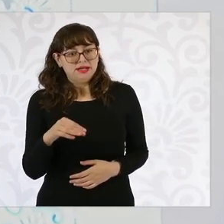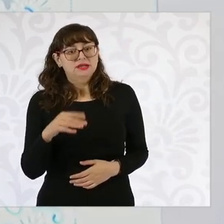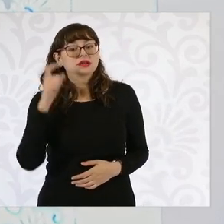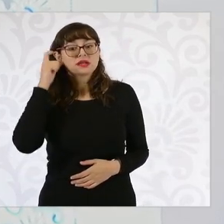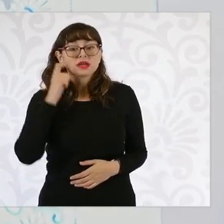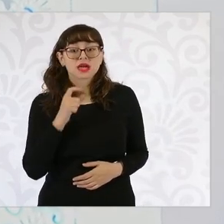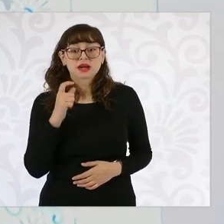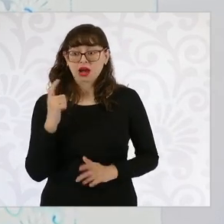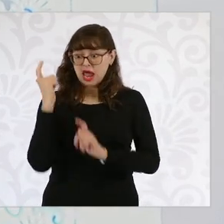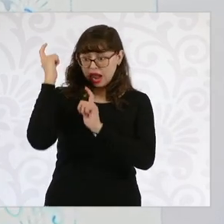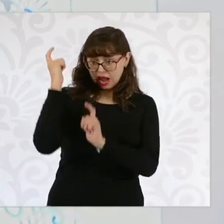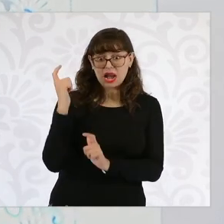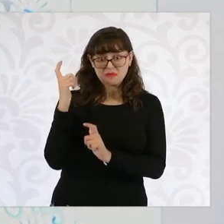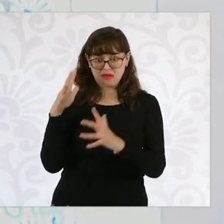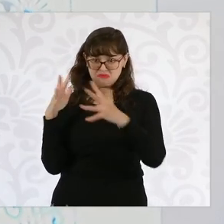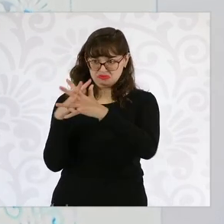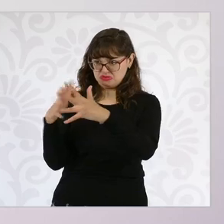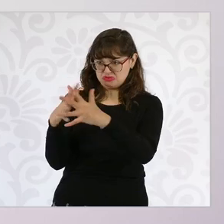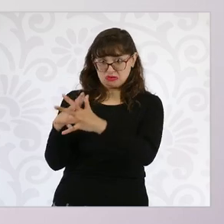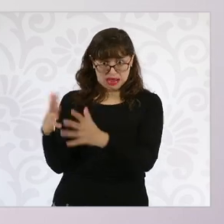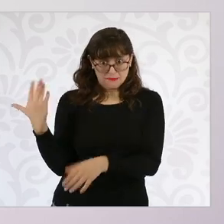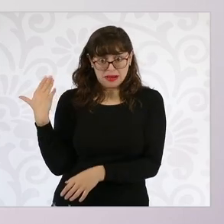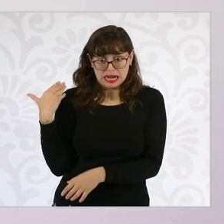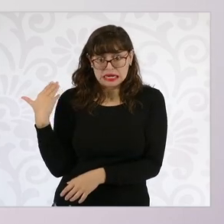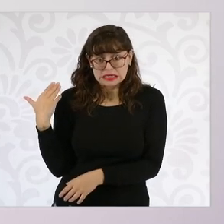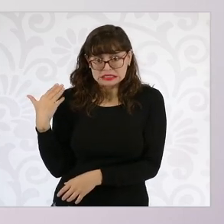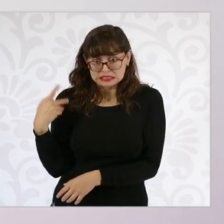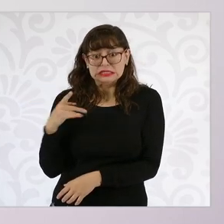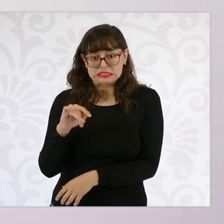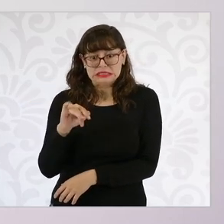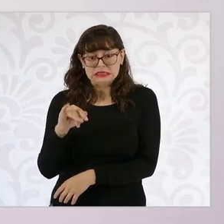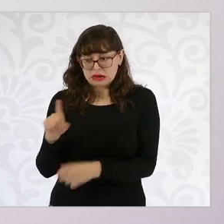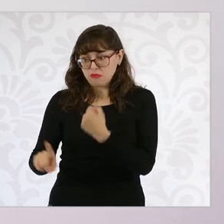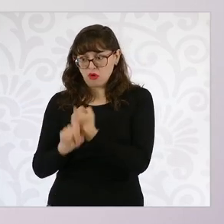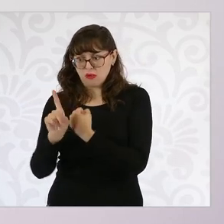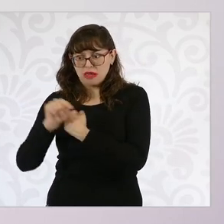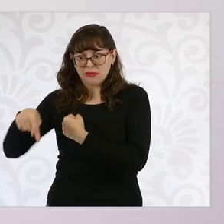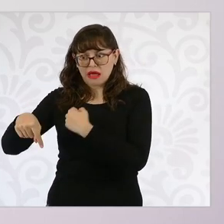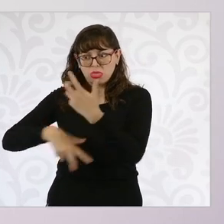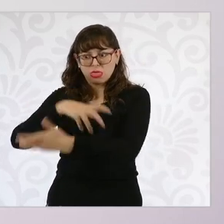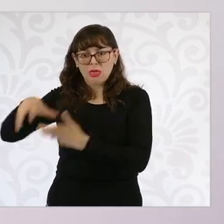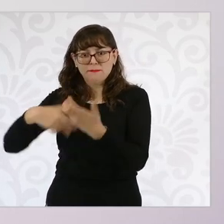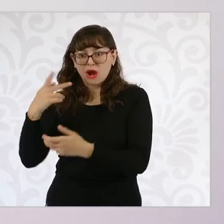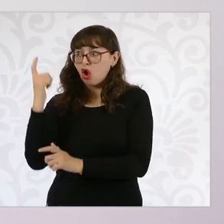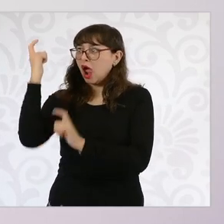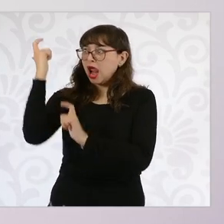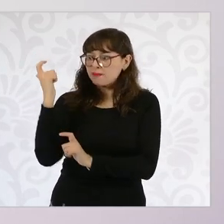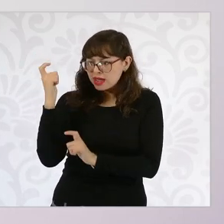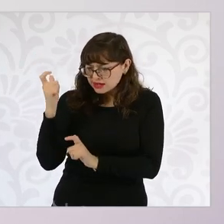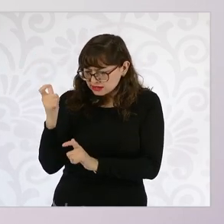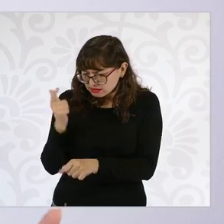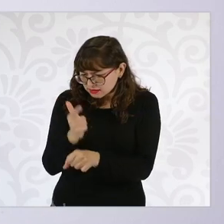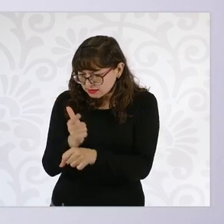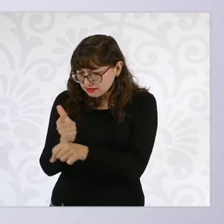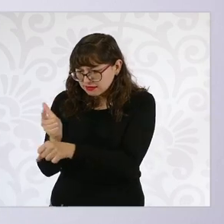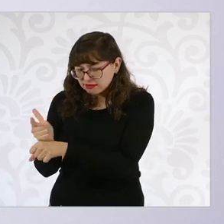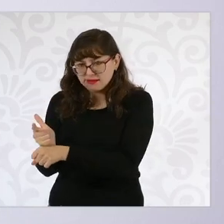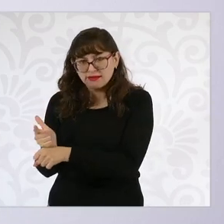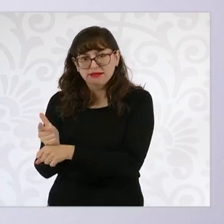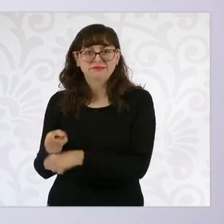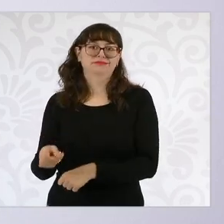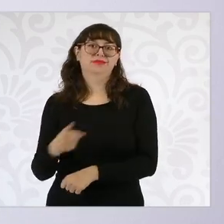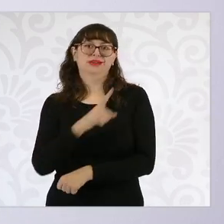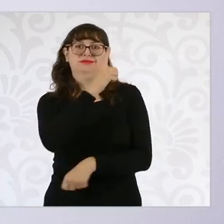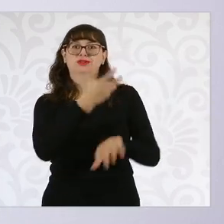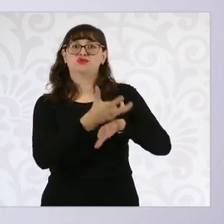pues eran armas de alto calibre que vienen de allá. Entonces, es algo que implica que tiene que haber